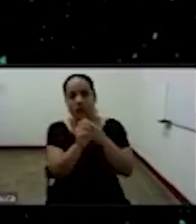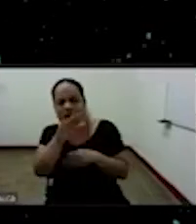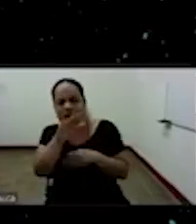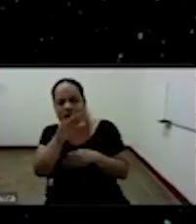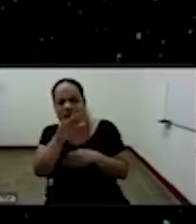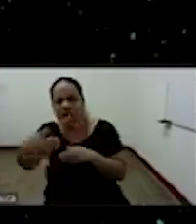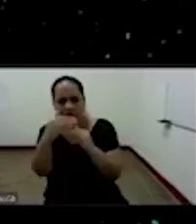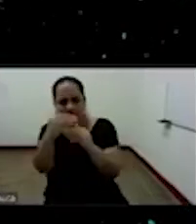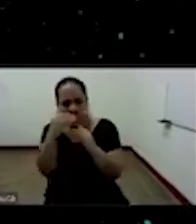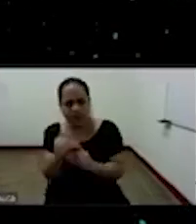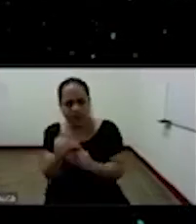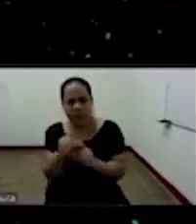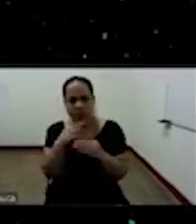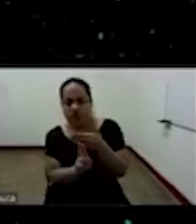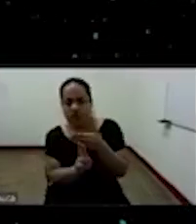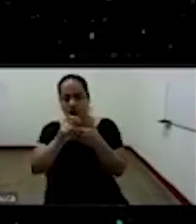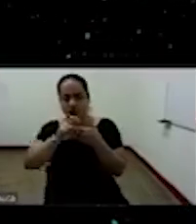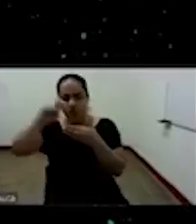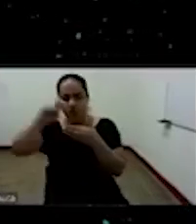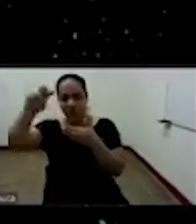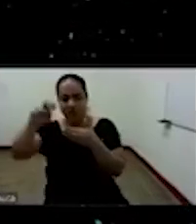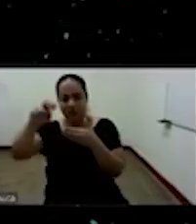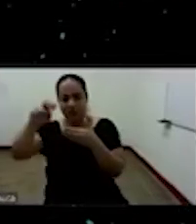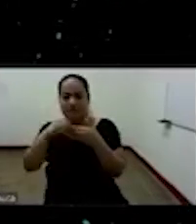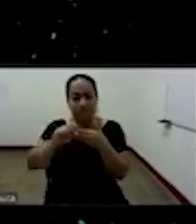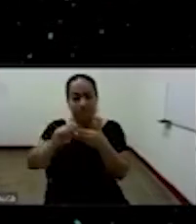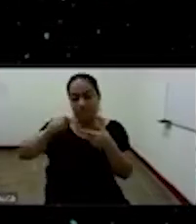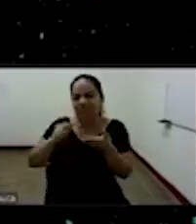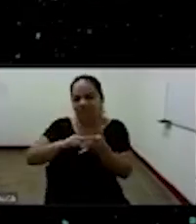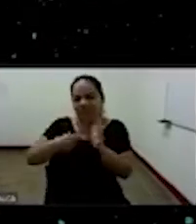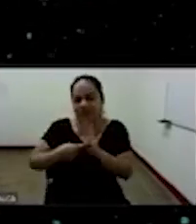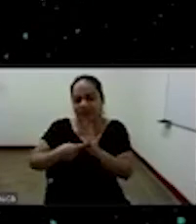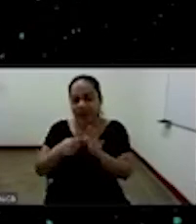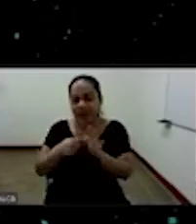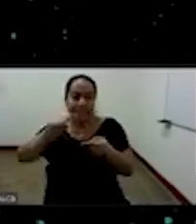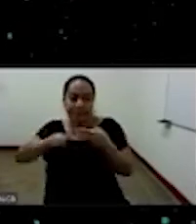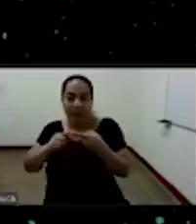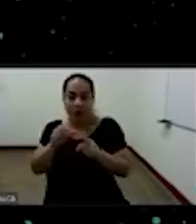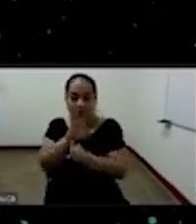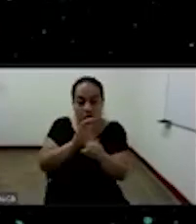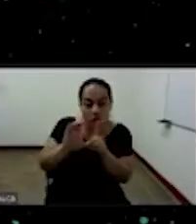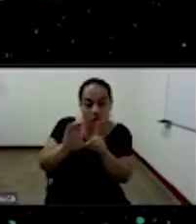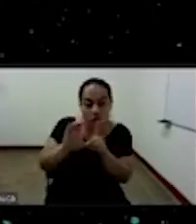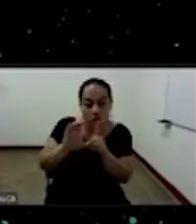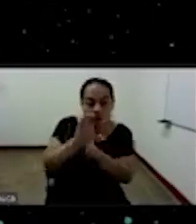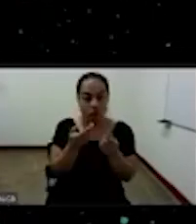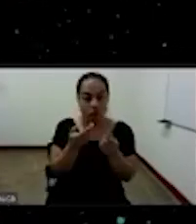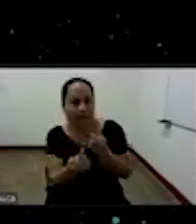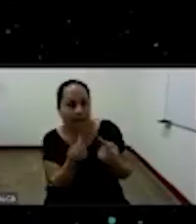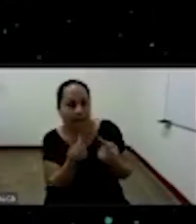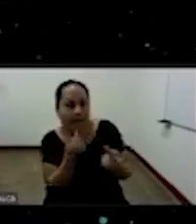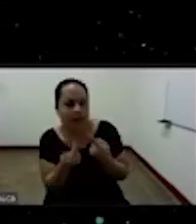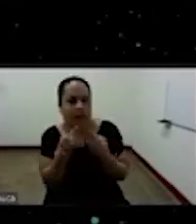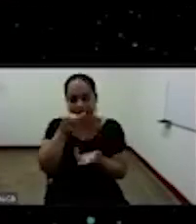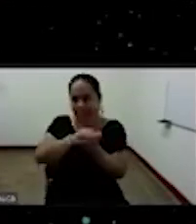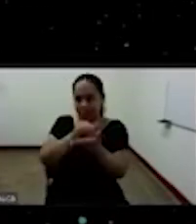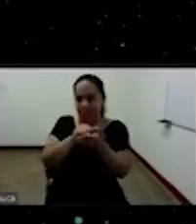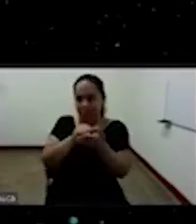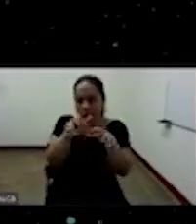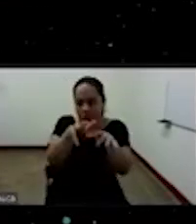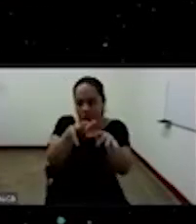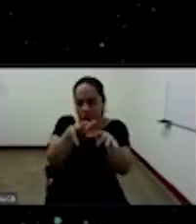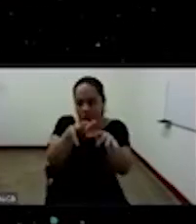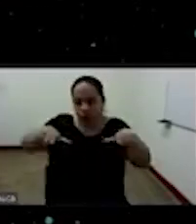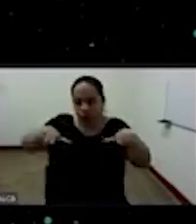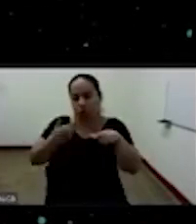es decir eh primero un diálogo entre entre las culturas eh de un mismo de una misma localidad y